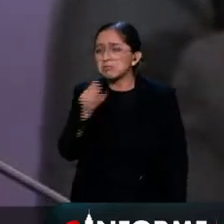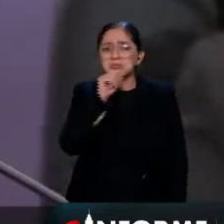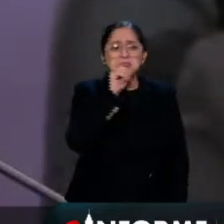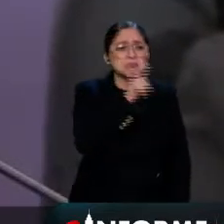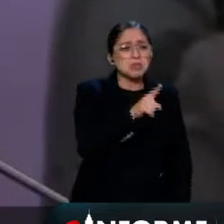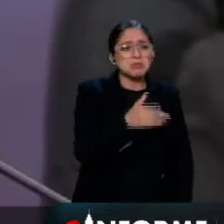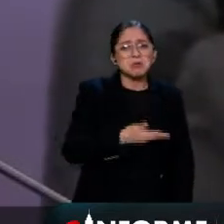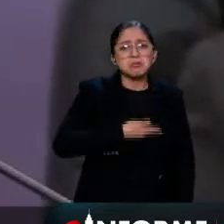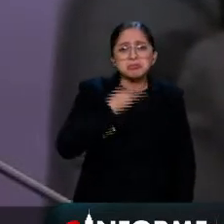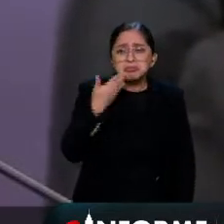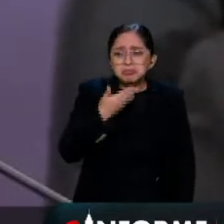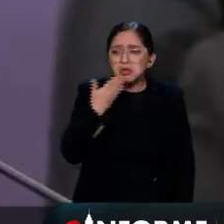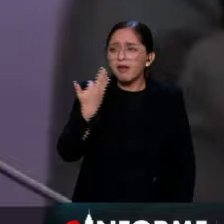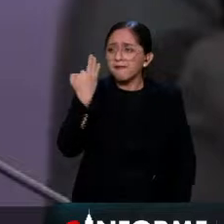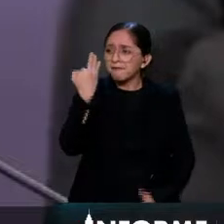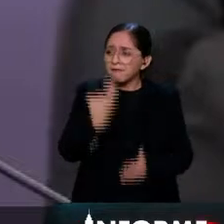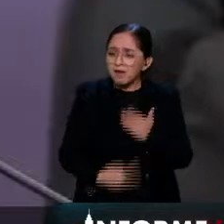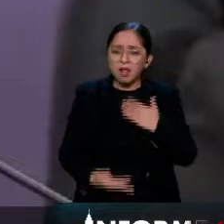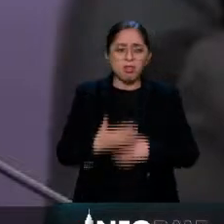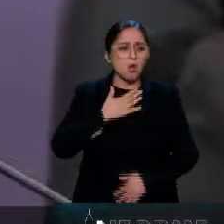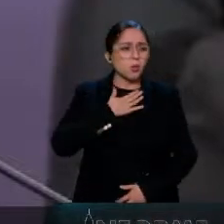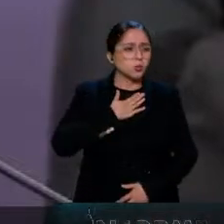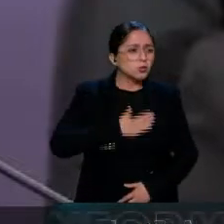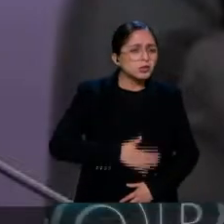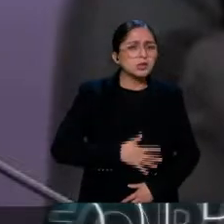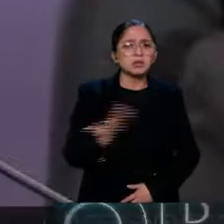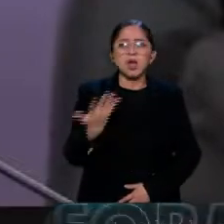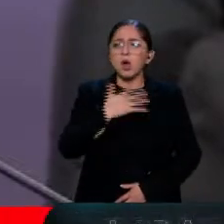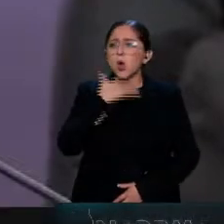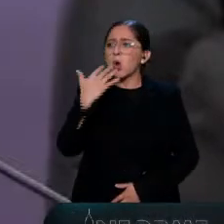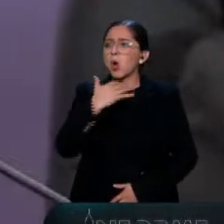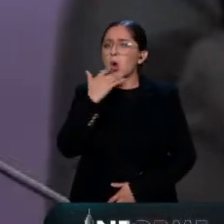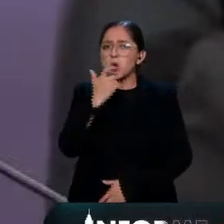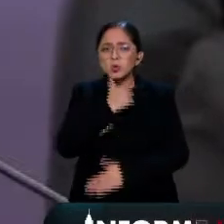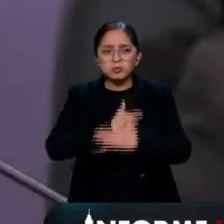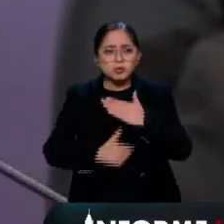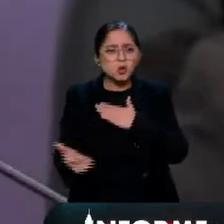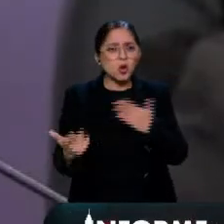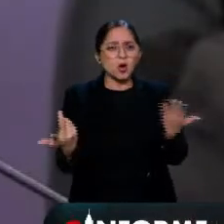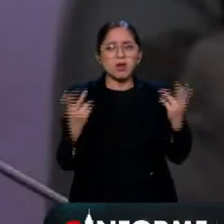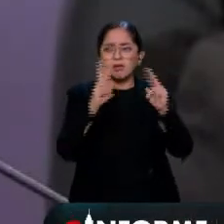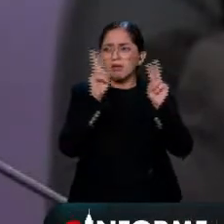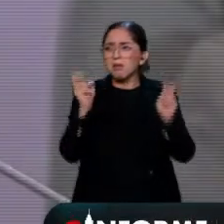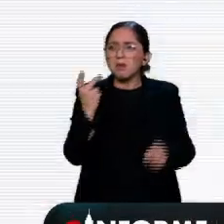impunidad, corrupción, politización de la justicia.